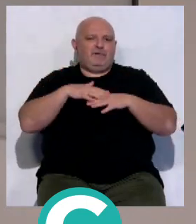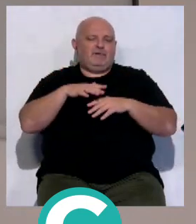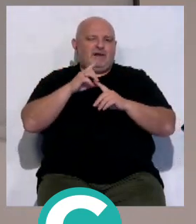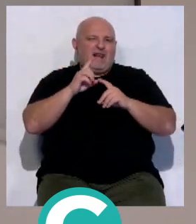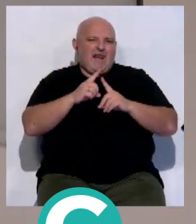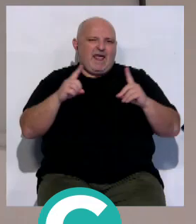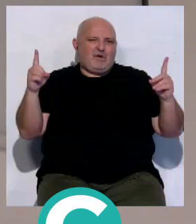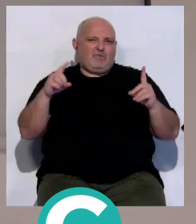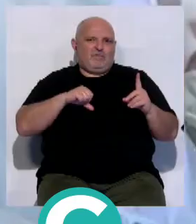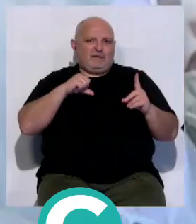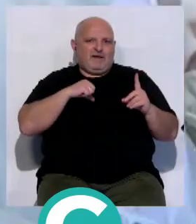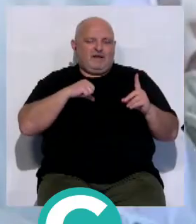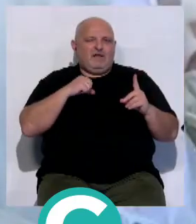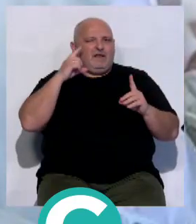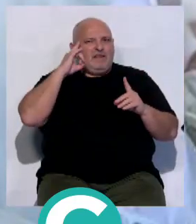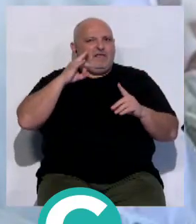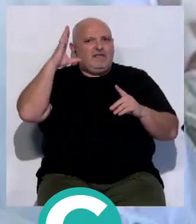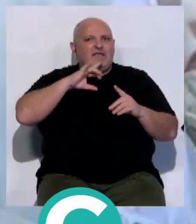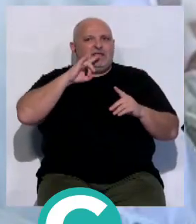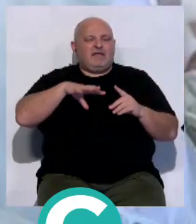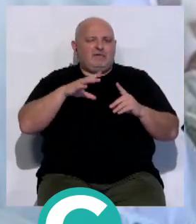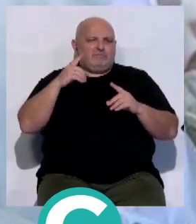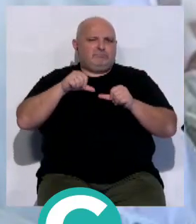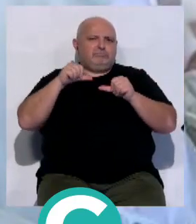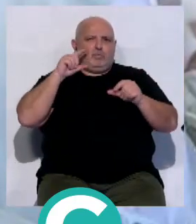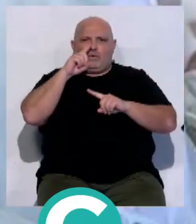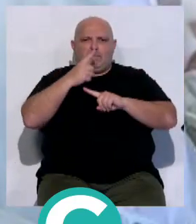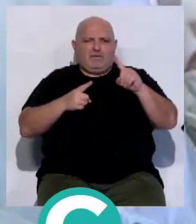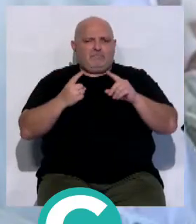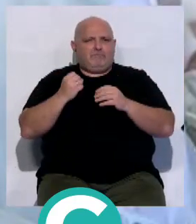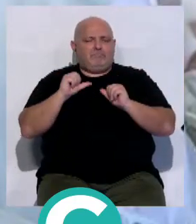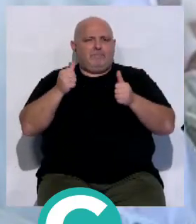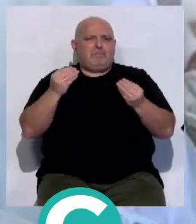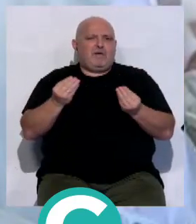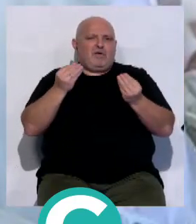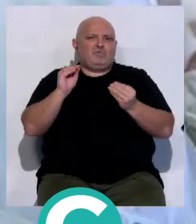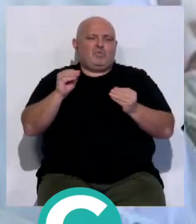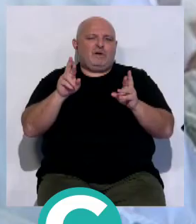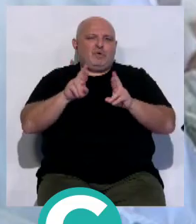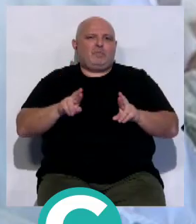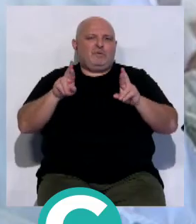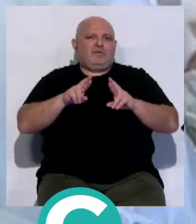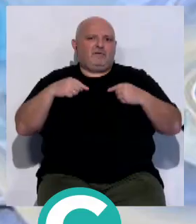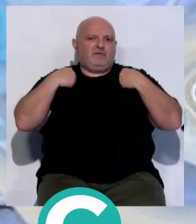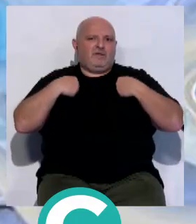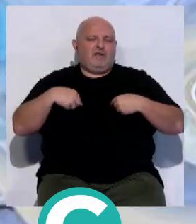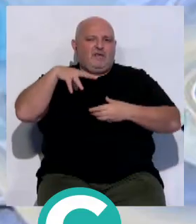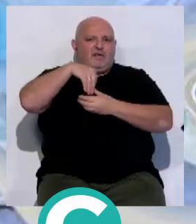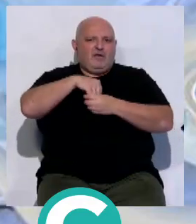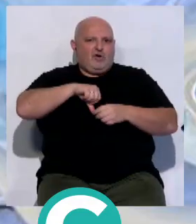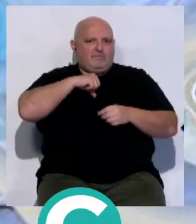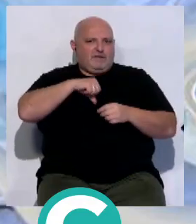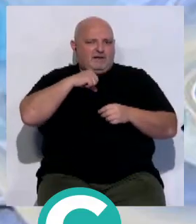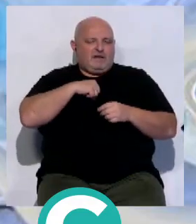larga estancia, una iniciativa puesta en marcha hace año y medio con el objetivo de mejorar la recuperación de las personas ingresadas,